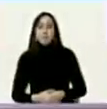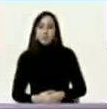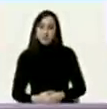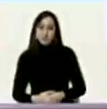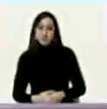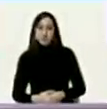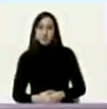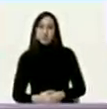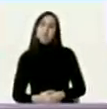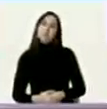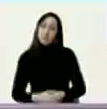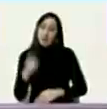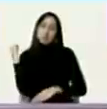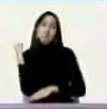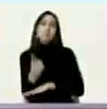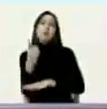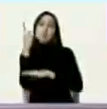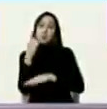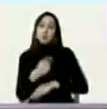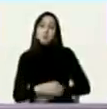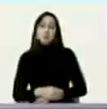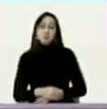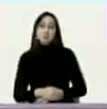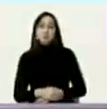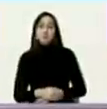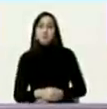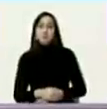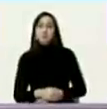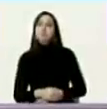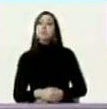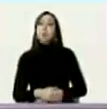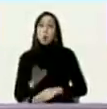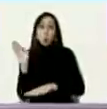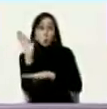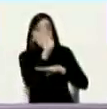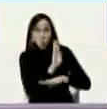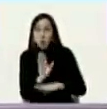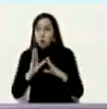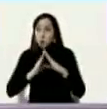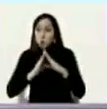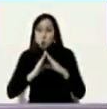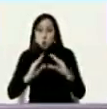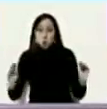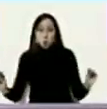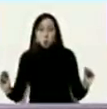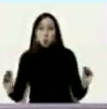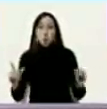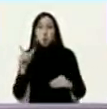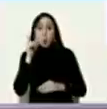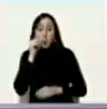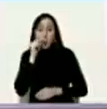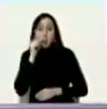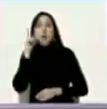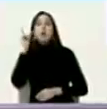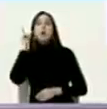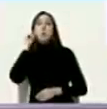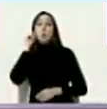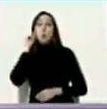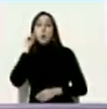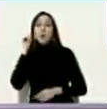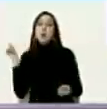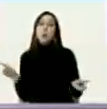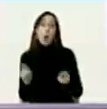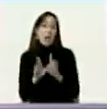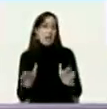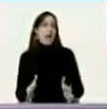y así debe ser registrado cuidarnos entre todos y entre todas es ganar ganar